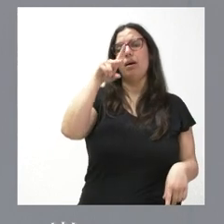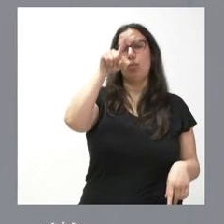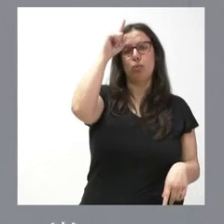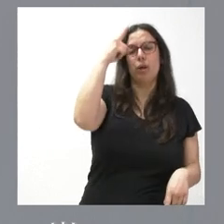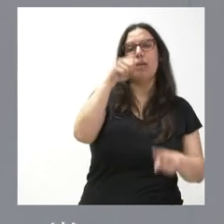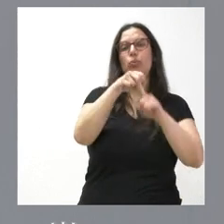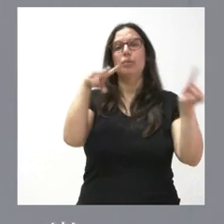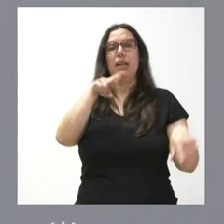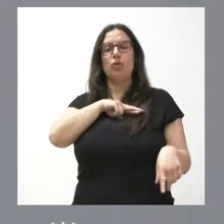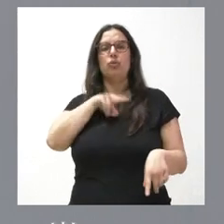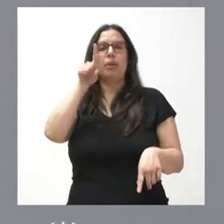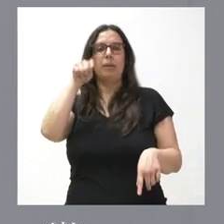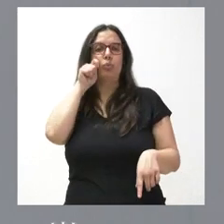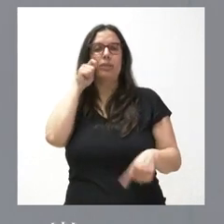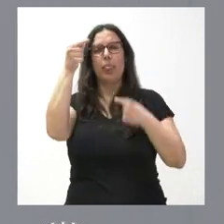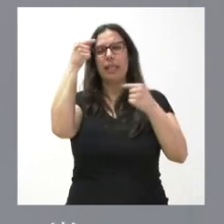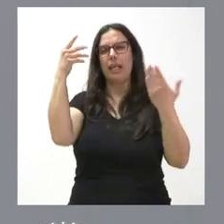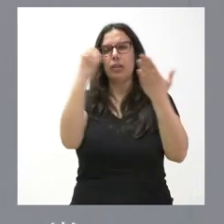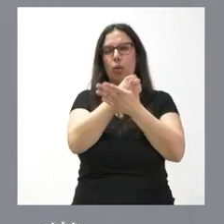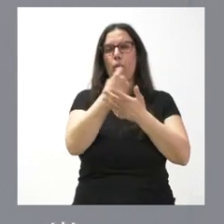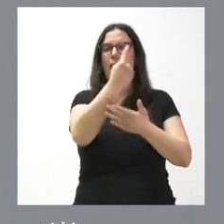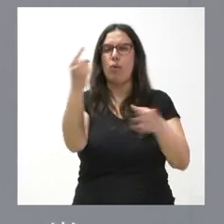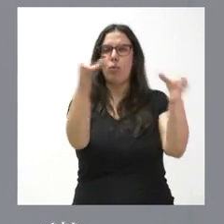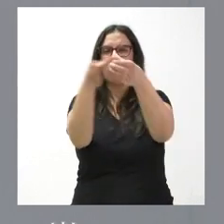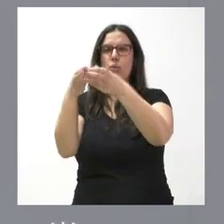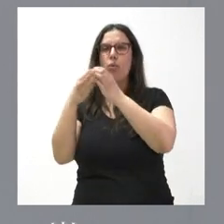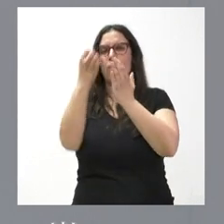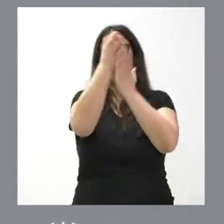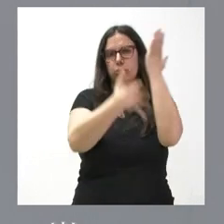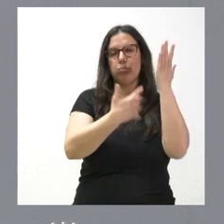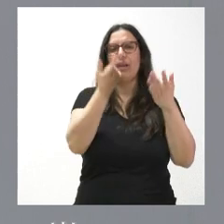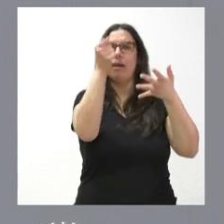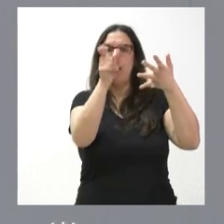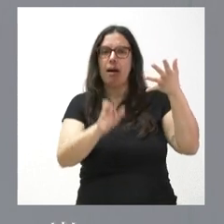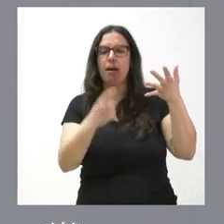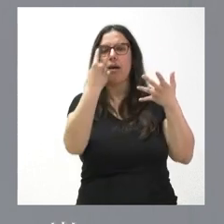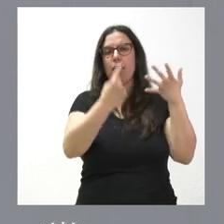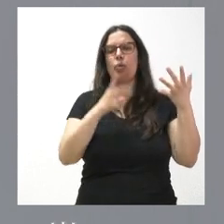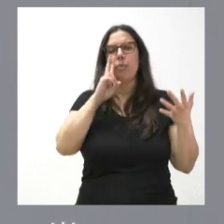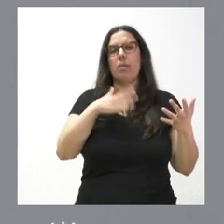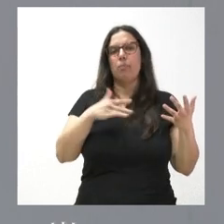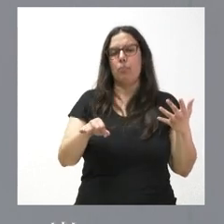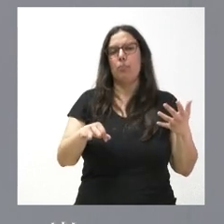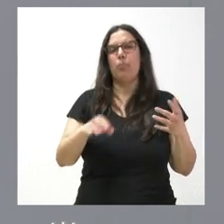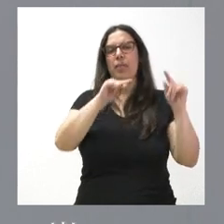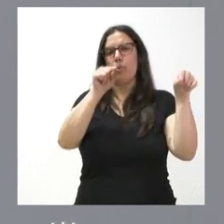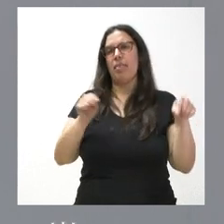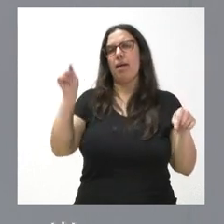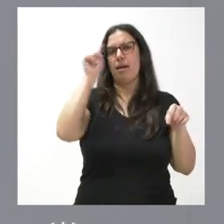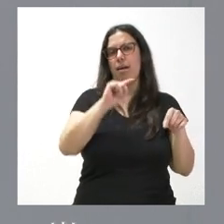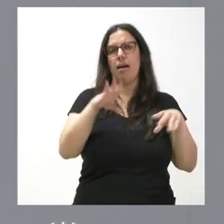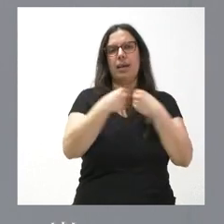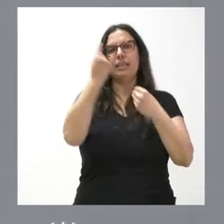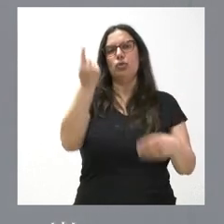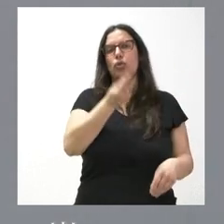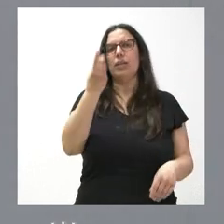turística. Tienen todo el detalle de cuáles son esas hermandades, cuál es el importe que corresponde a cada una de ellas en cada una de las provincias, hasta el importe total